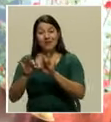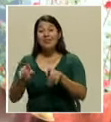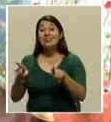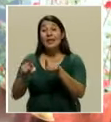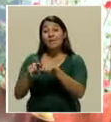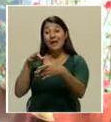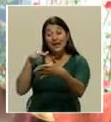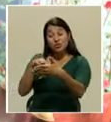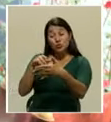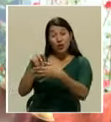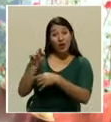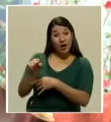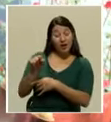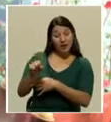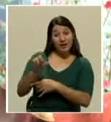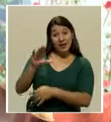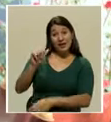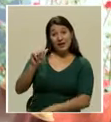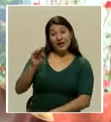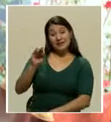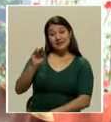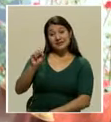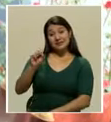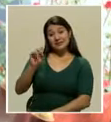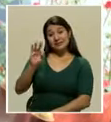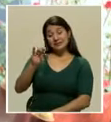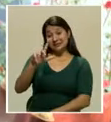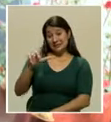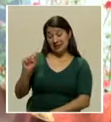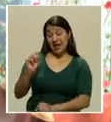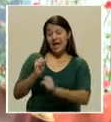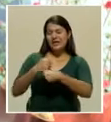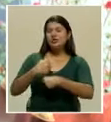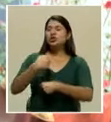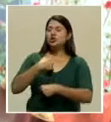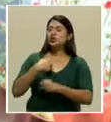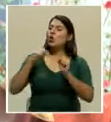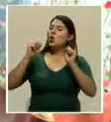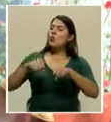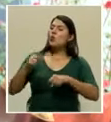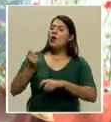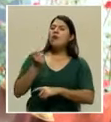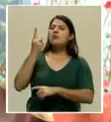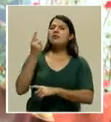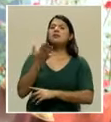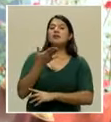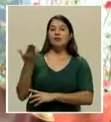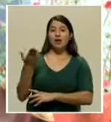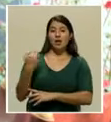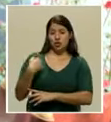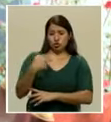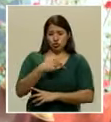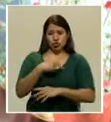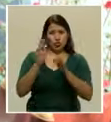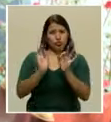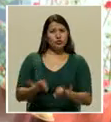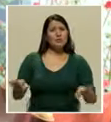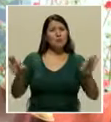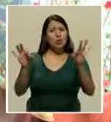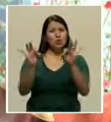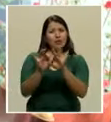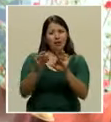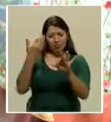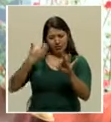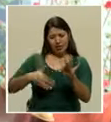me dejó entender que somos importantes por lo que hacemos,